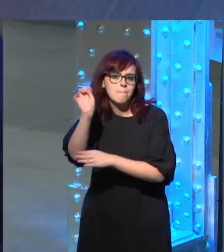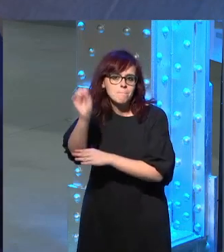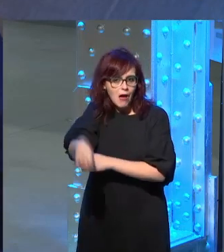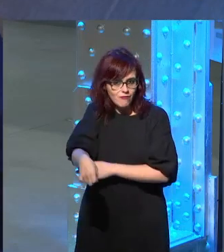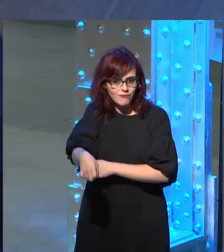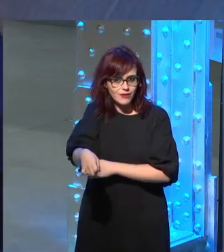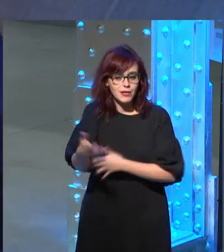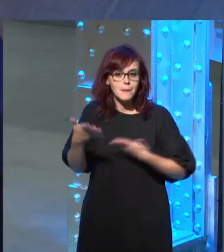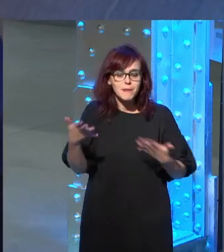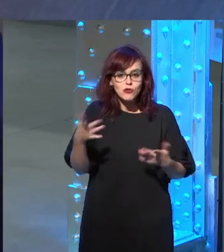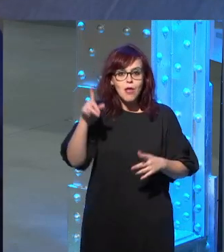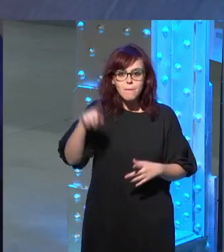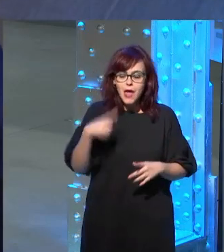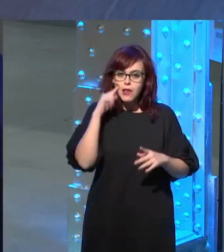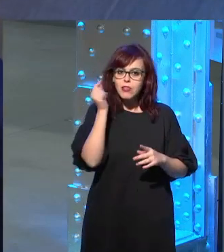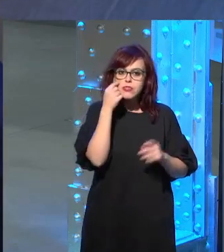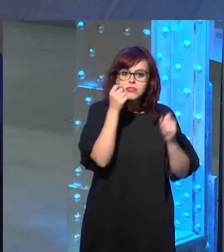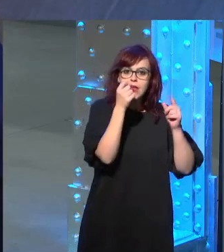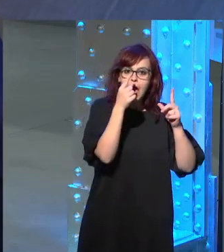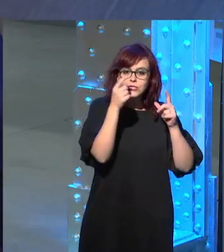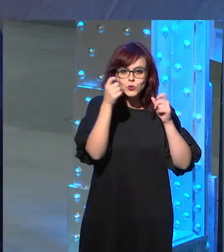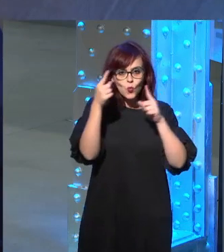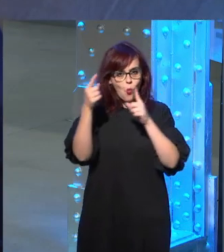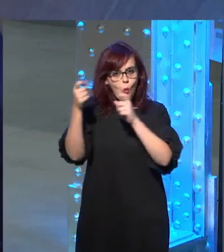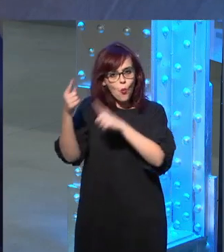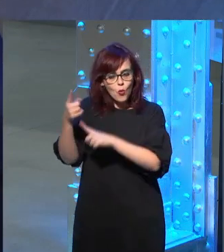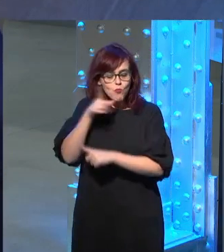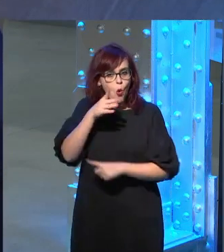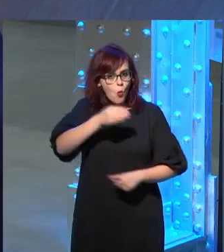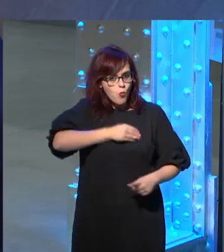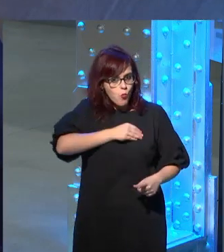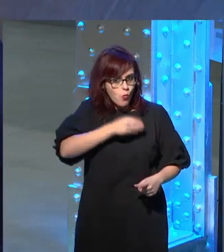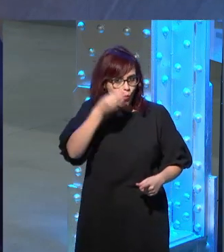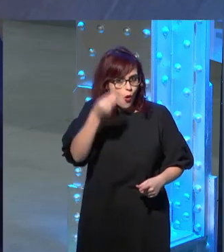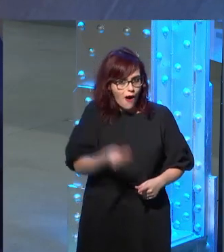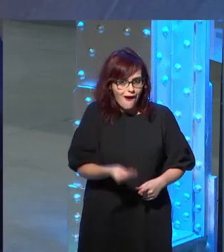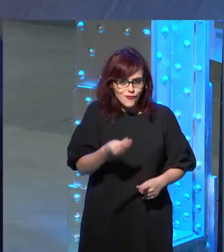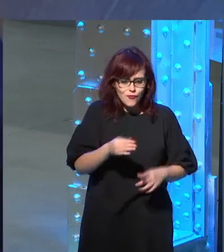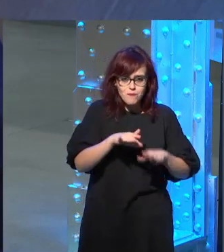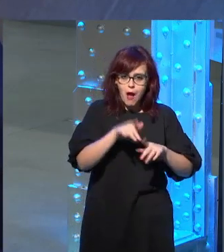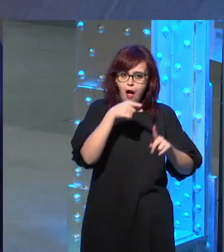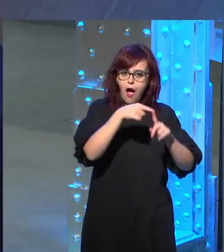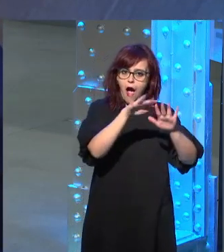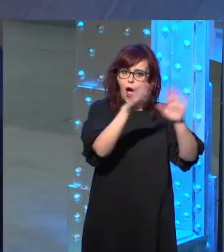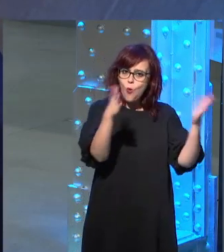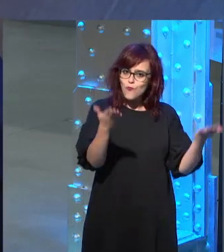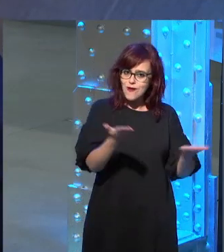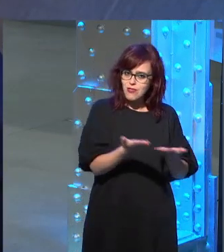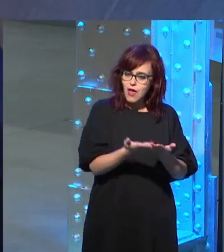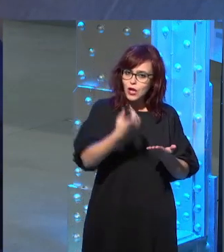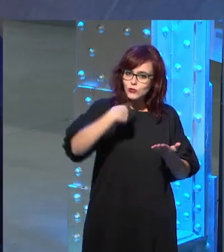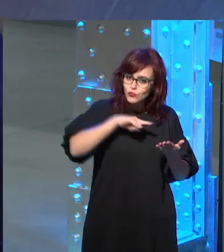a esos descubrimientos benéficos ¿no? para la humanidad hemos ido